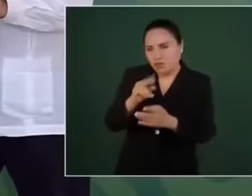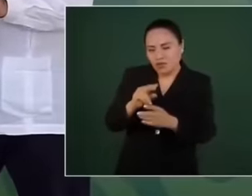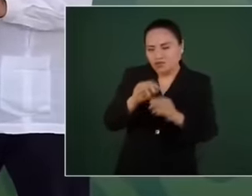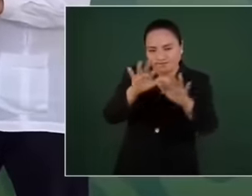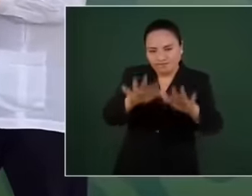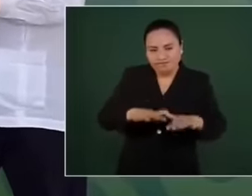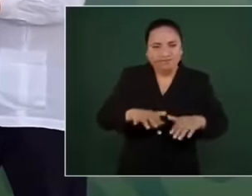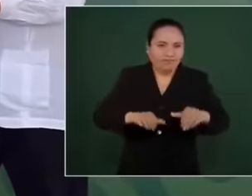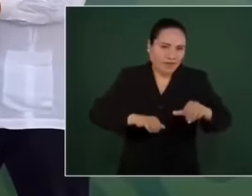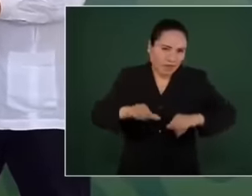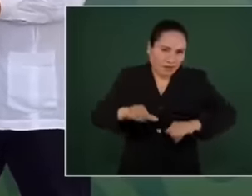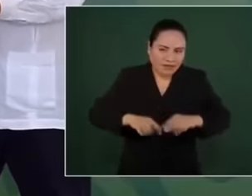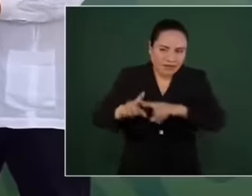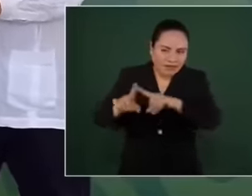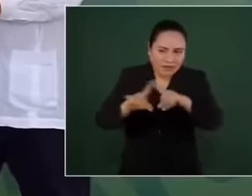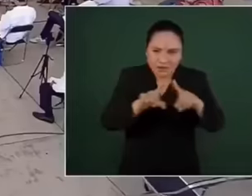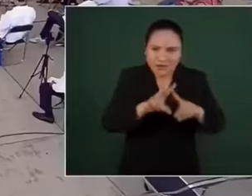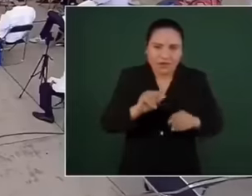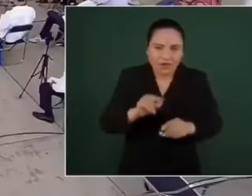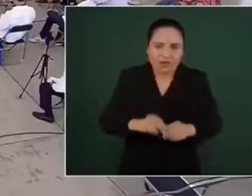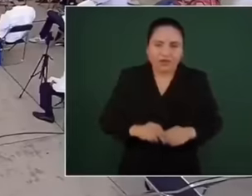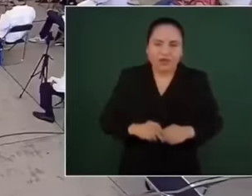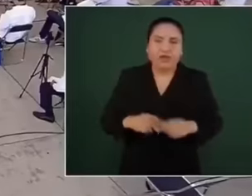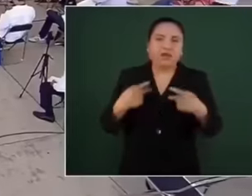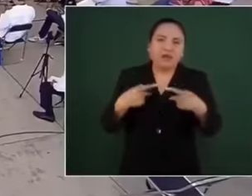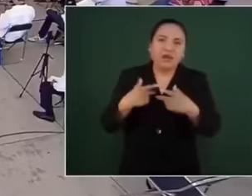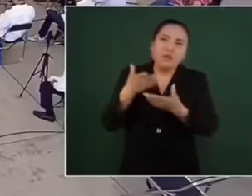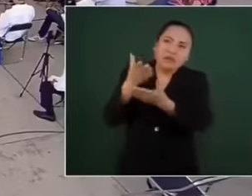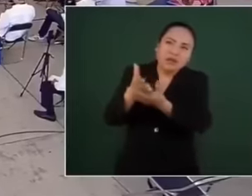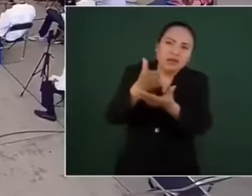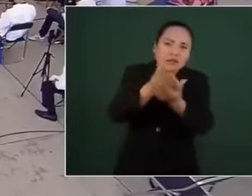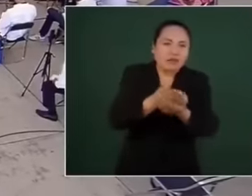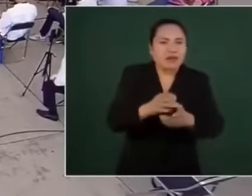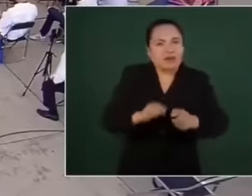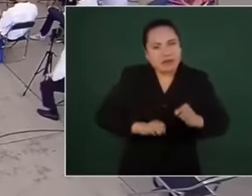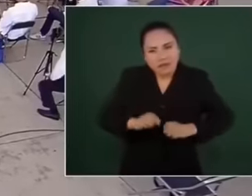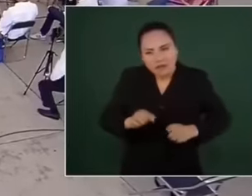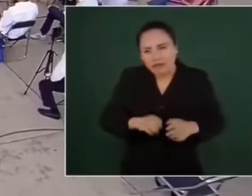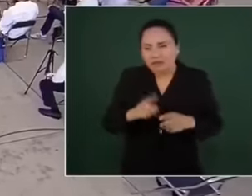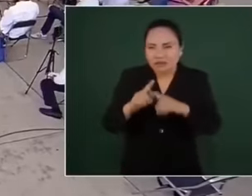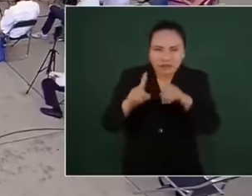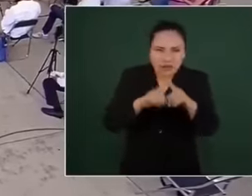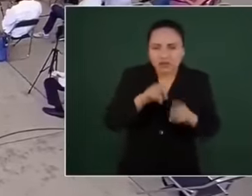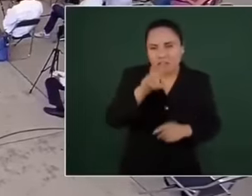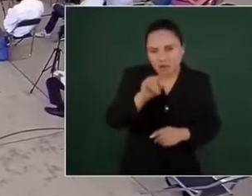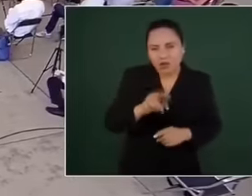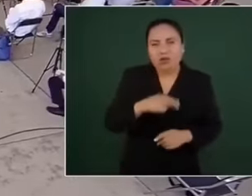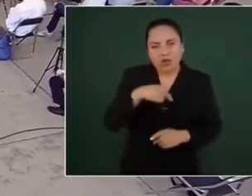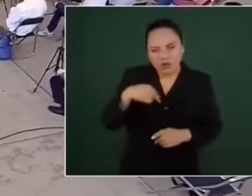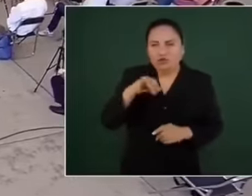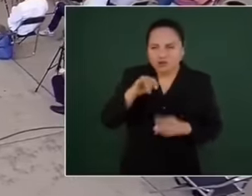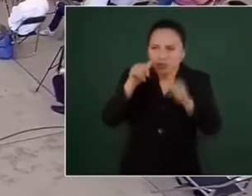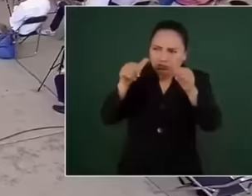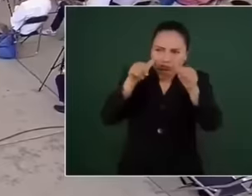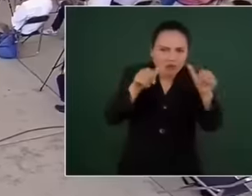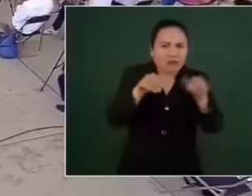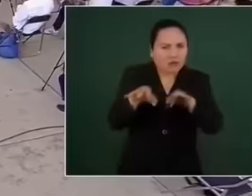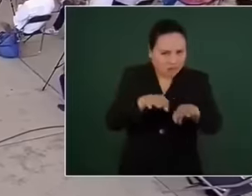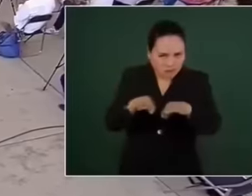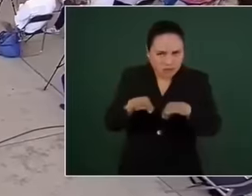interés nacional. Pero eso sí, Xochitl Galvez sí puede hacer proselitismo,